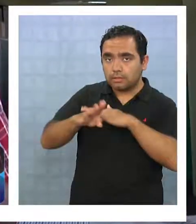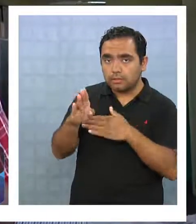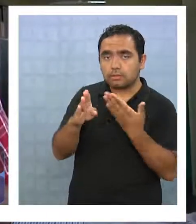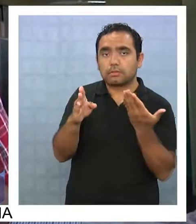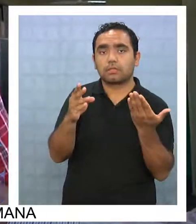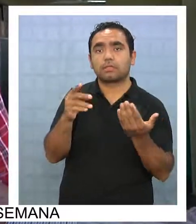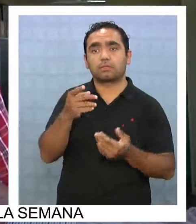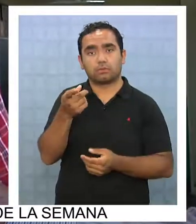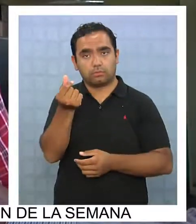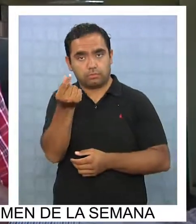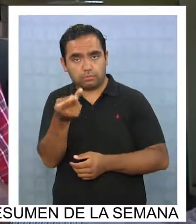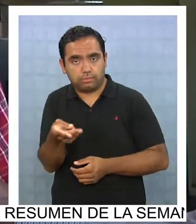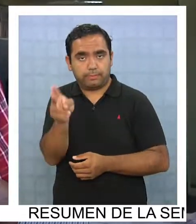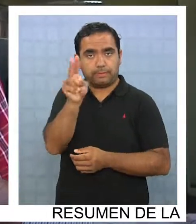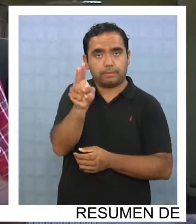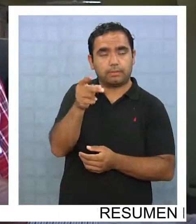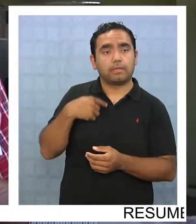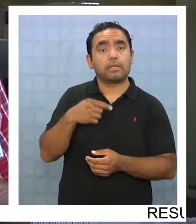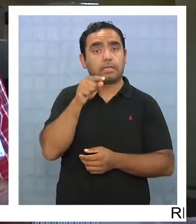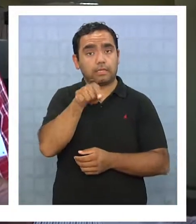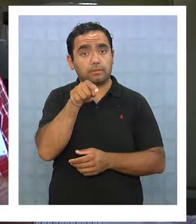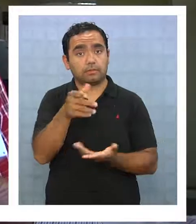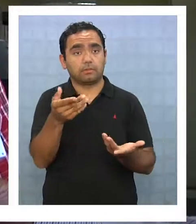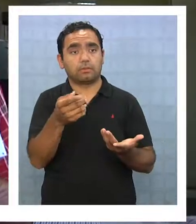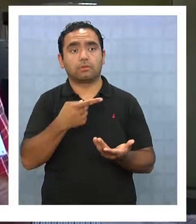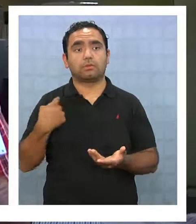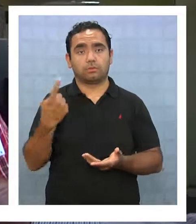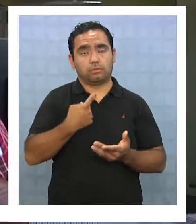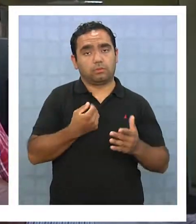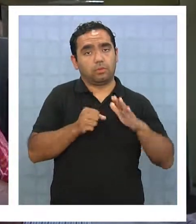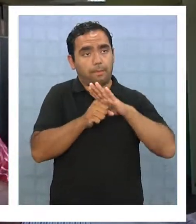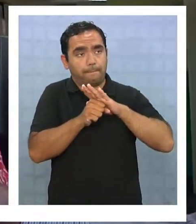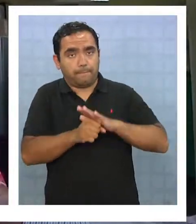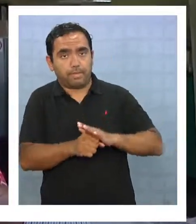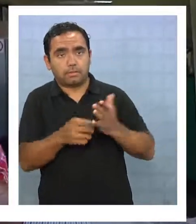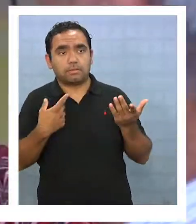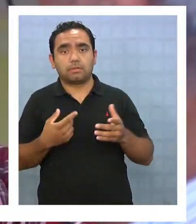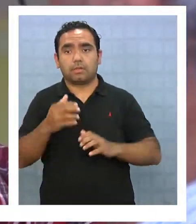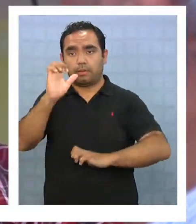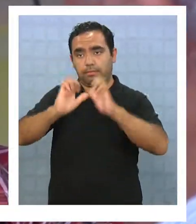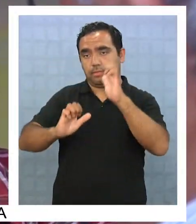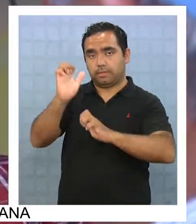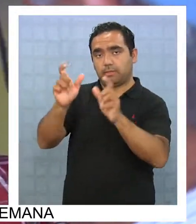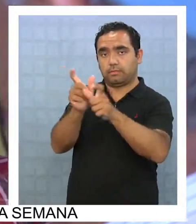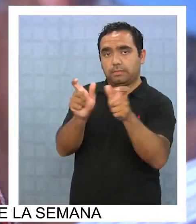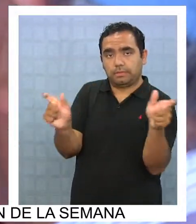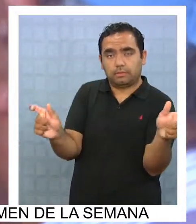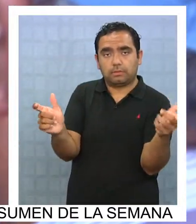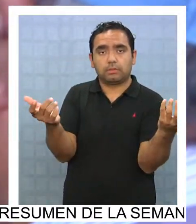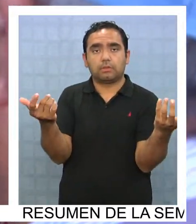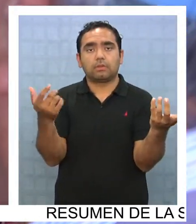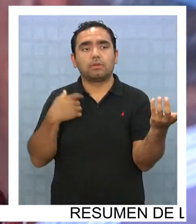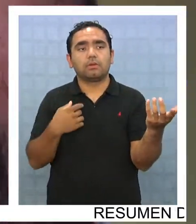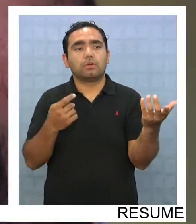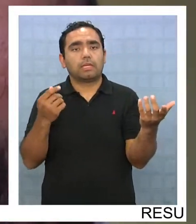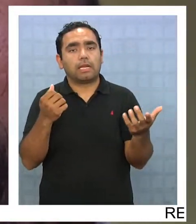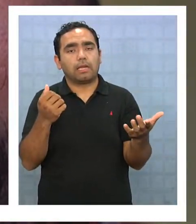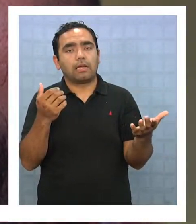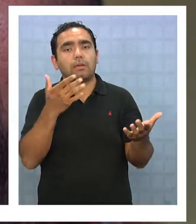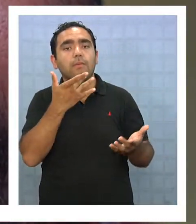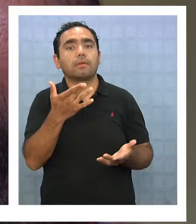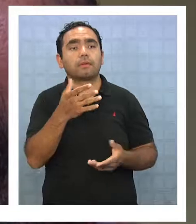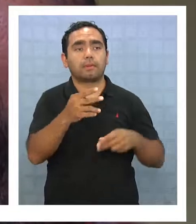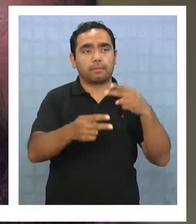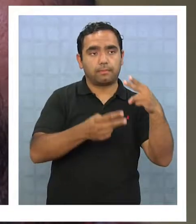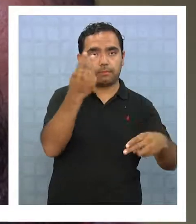en ese momento nosotros queríamos, fue eso, la presión de los empresarios, exportadores e importadores, para un poco que